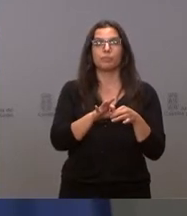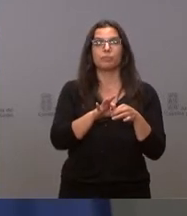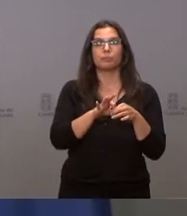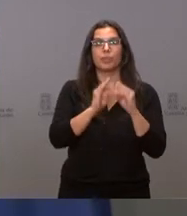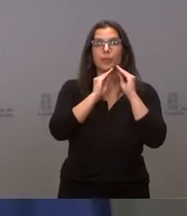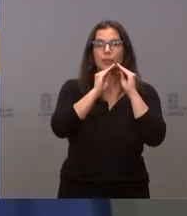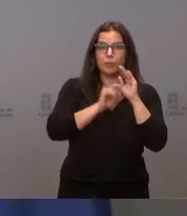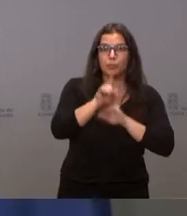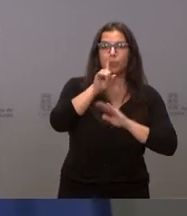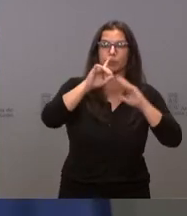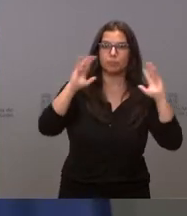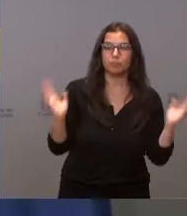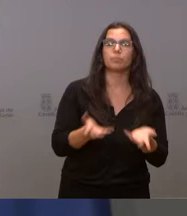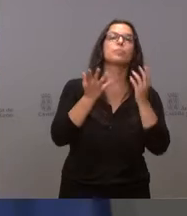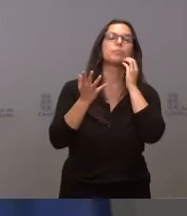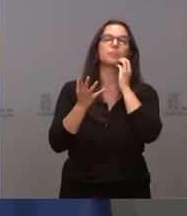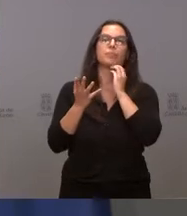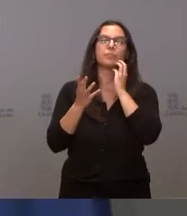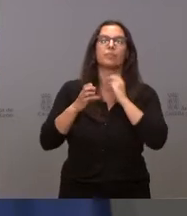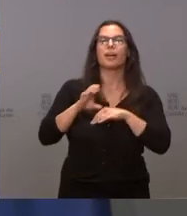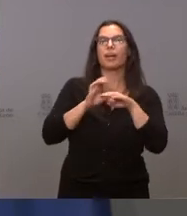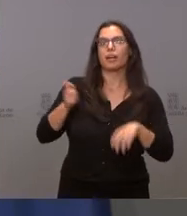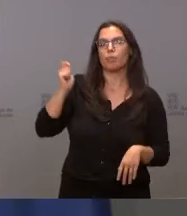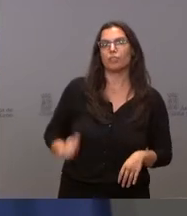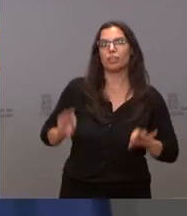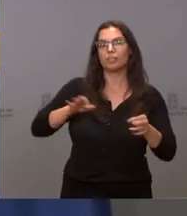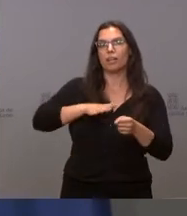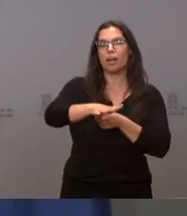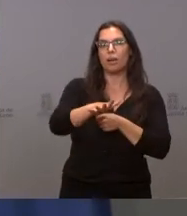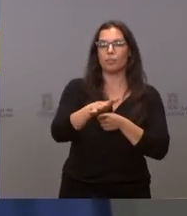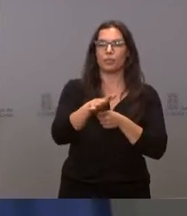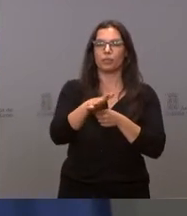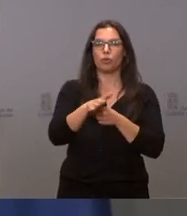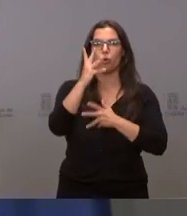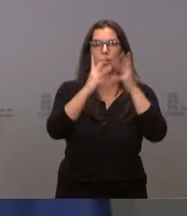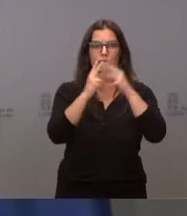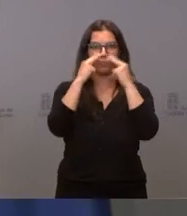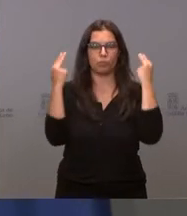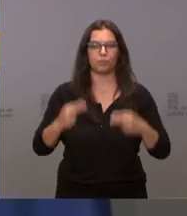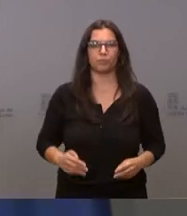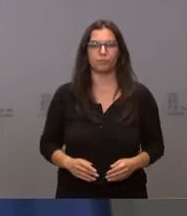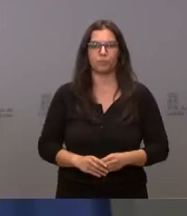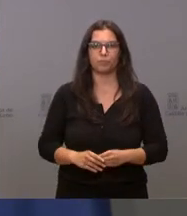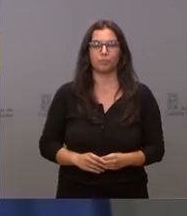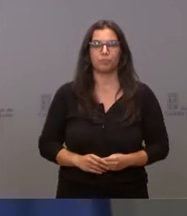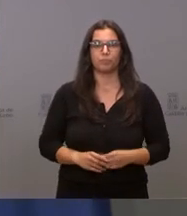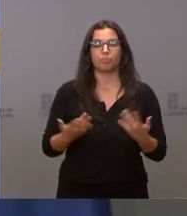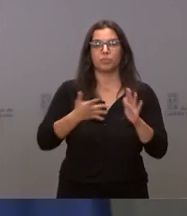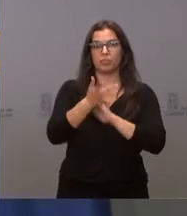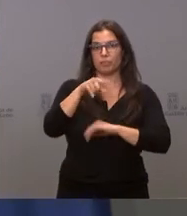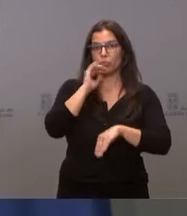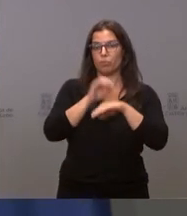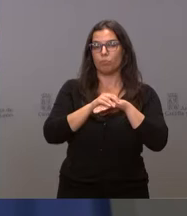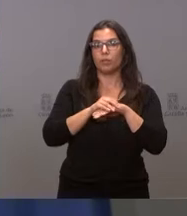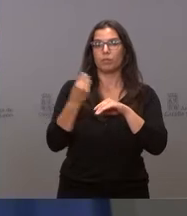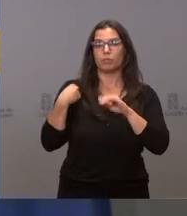e impulso de la carrera profesional en el ámbito de la Administración. Se cumple así también con lo